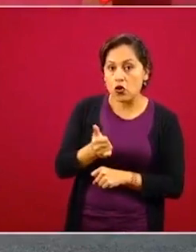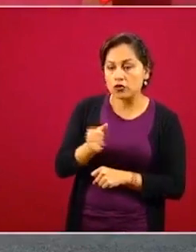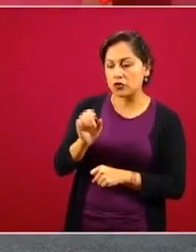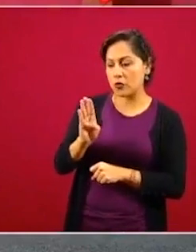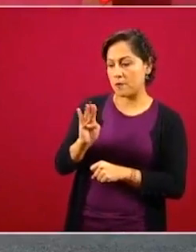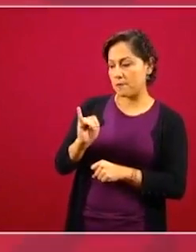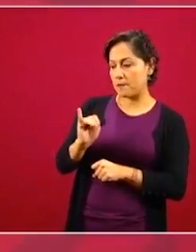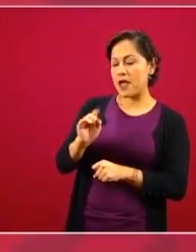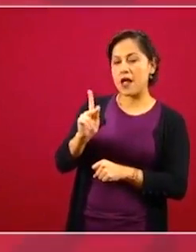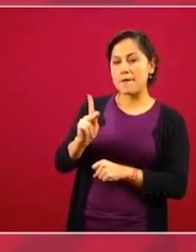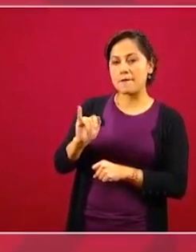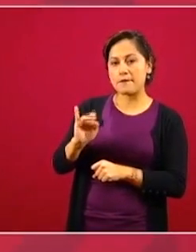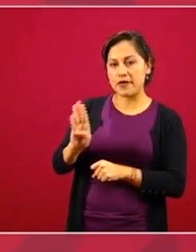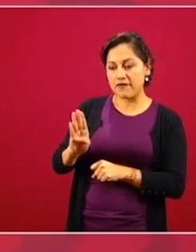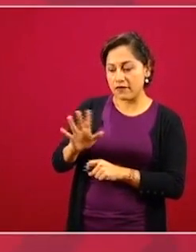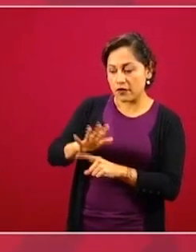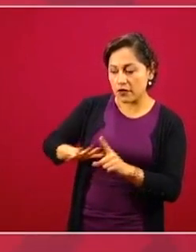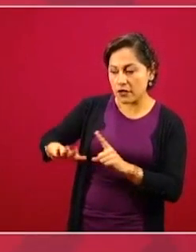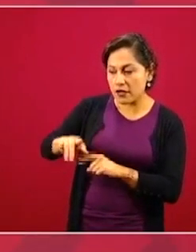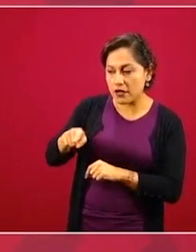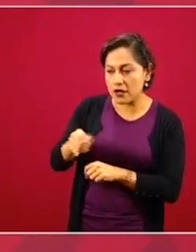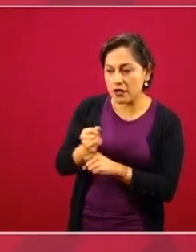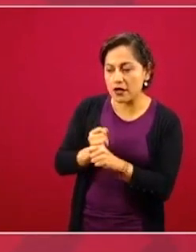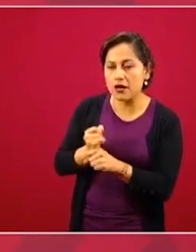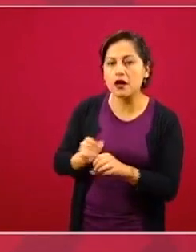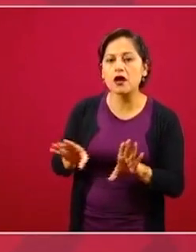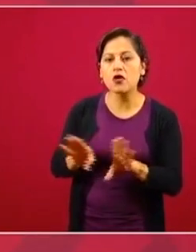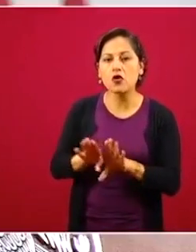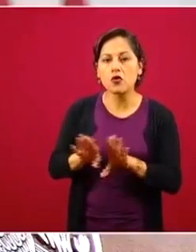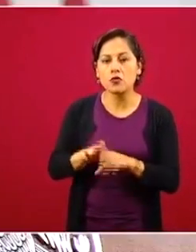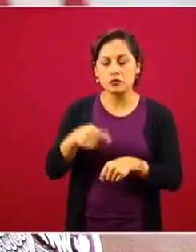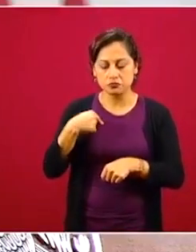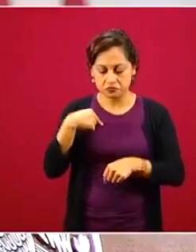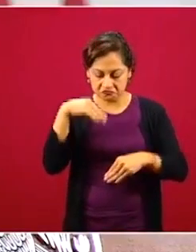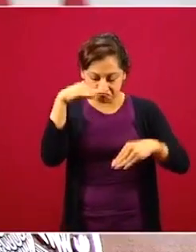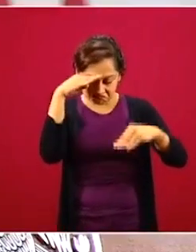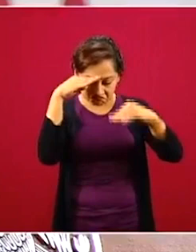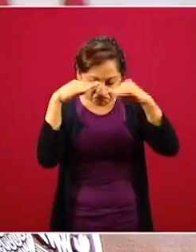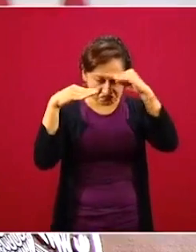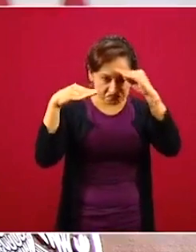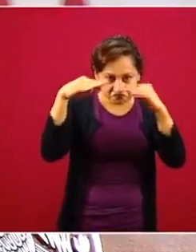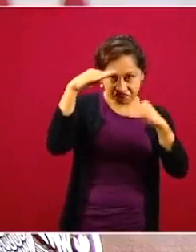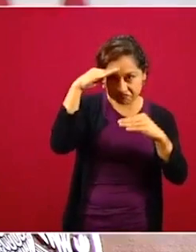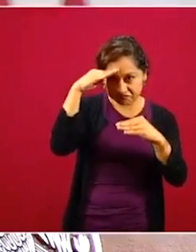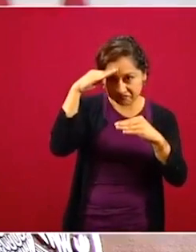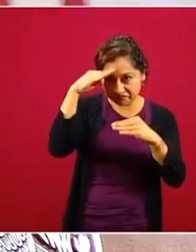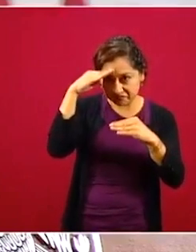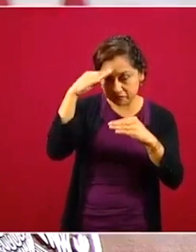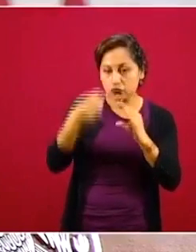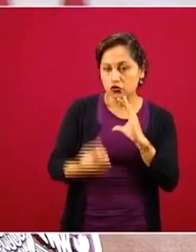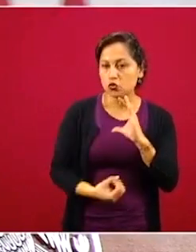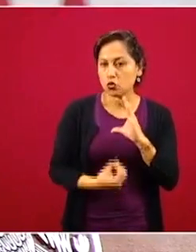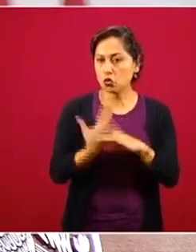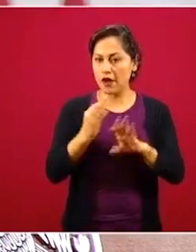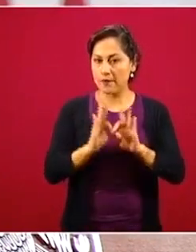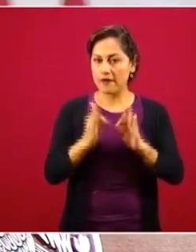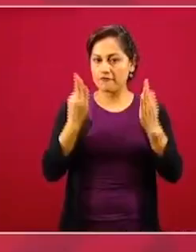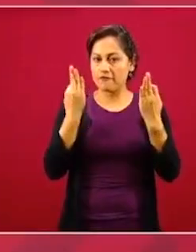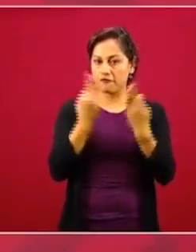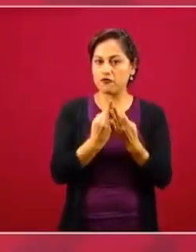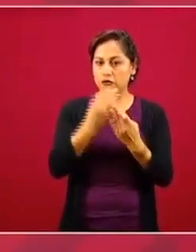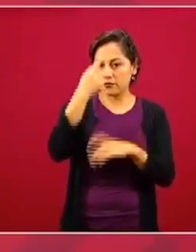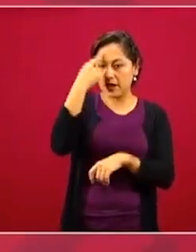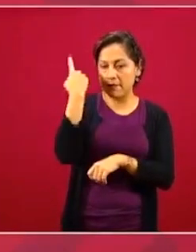un nuevo parámetro que va a medir, sí,